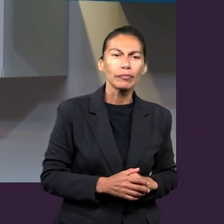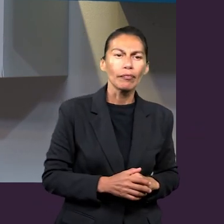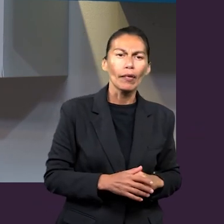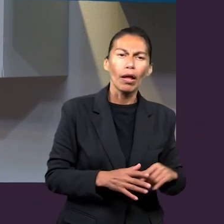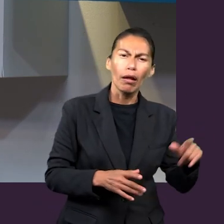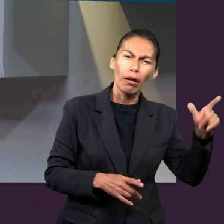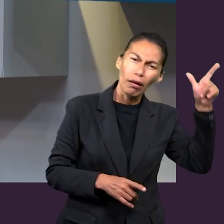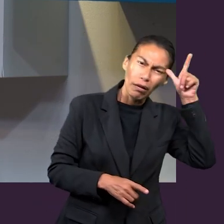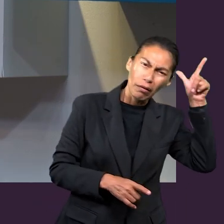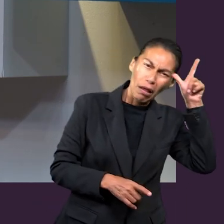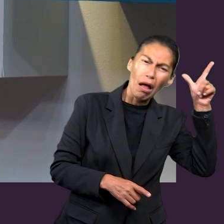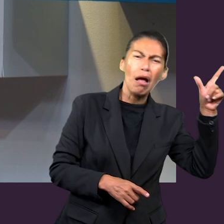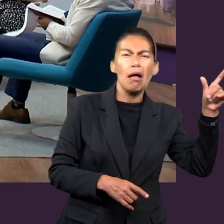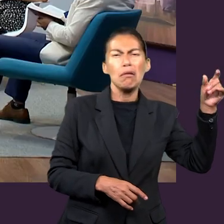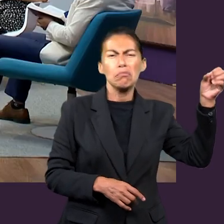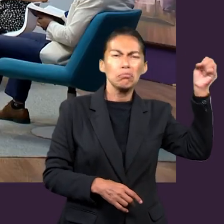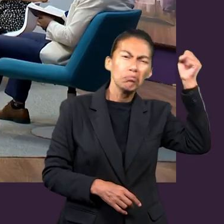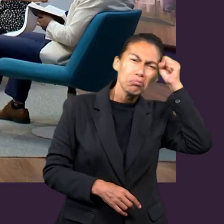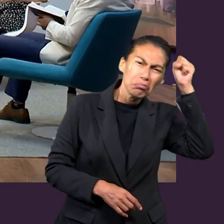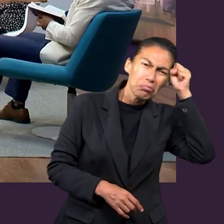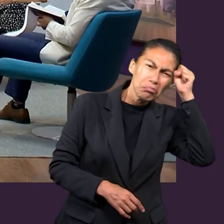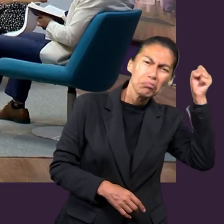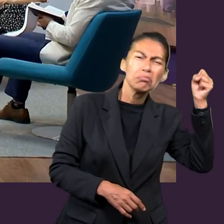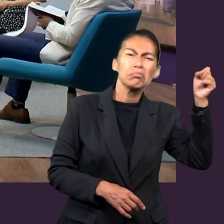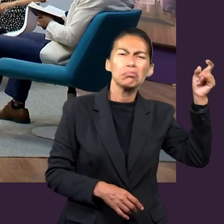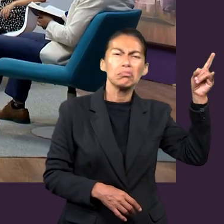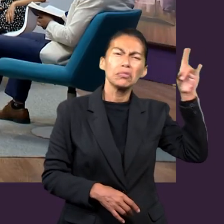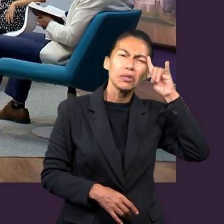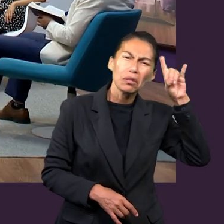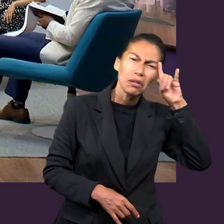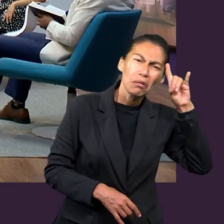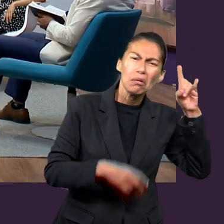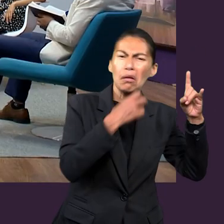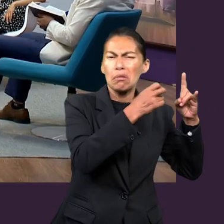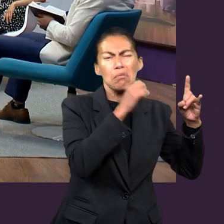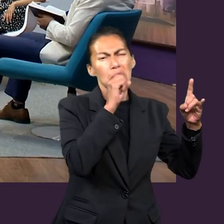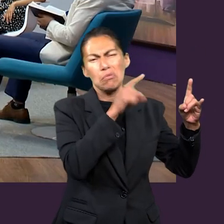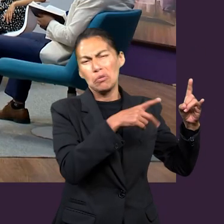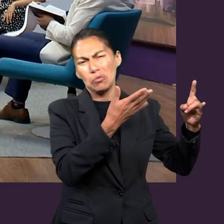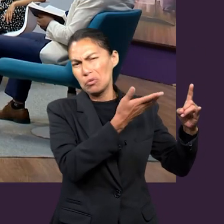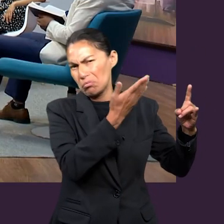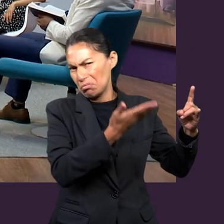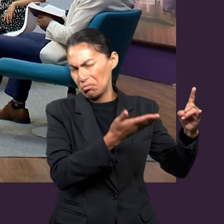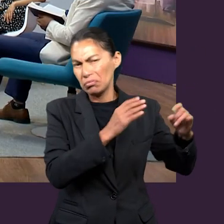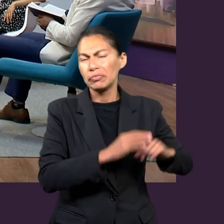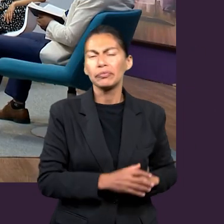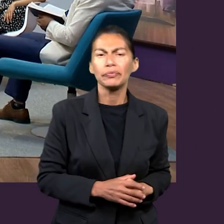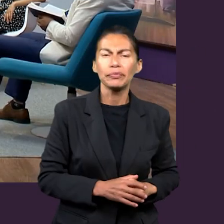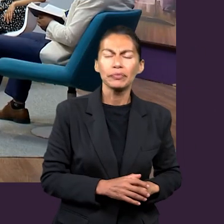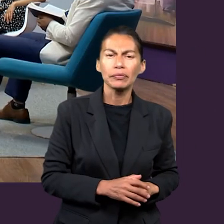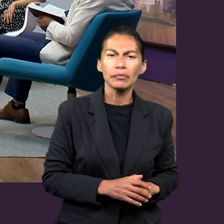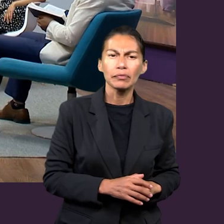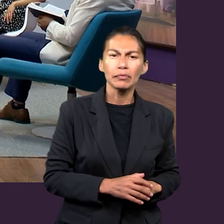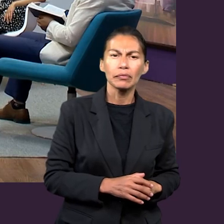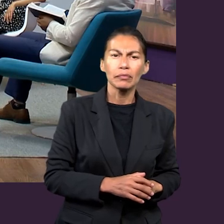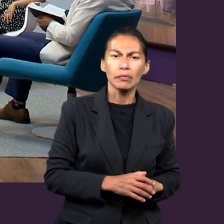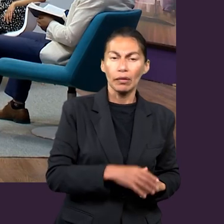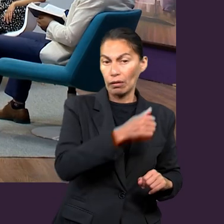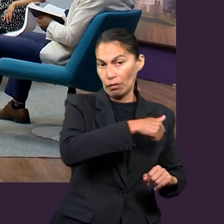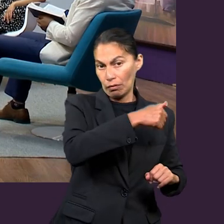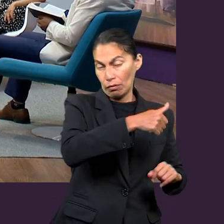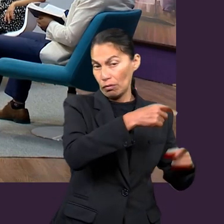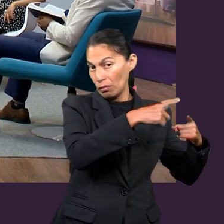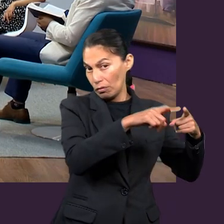Lucifer o Satanás o el diablo tienen muchos nombres que lo identifican. Cada uno de ellos, en